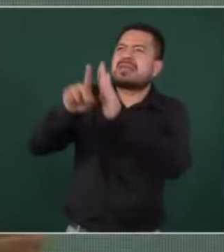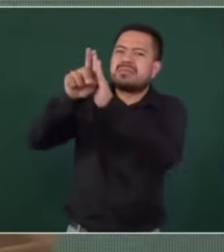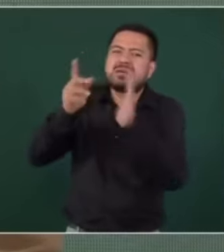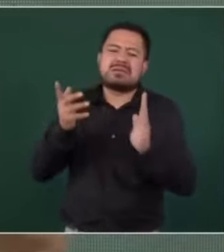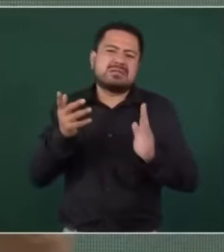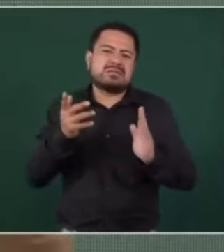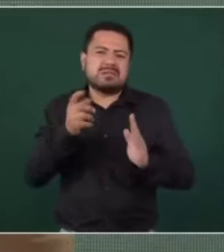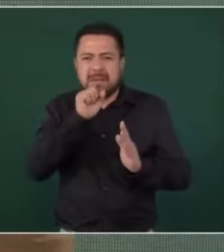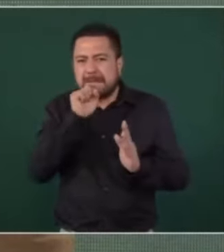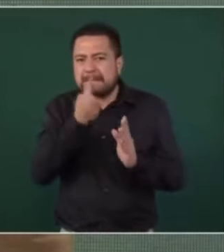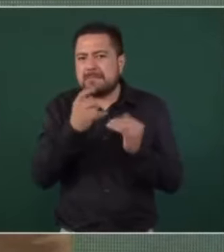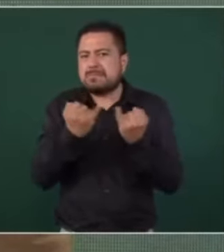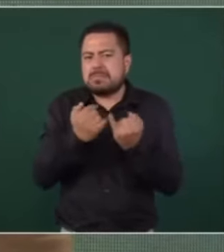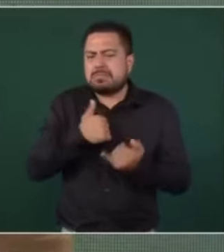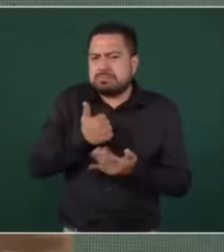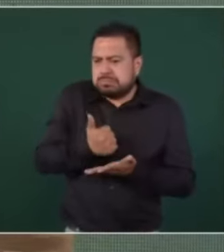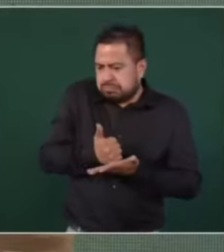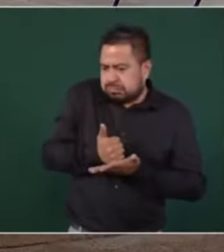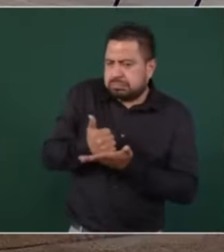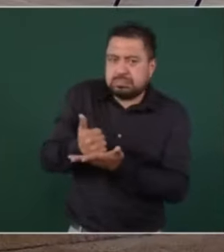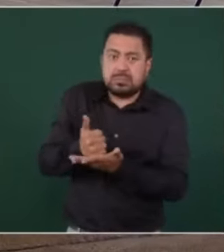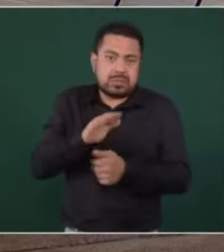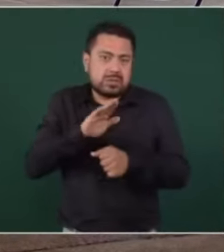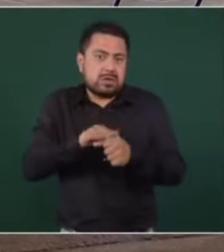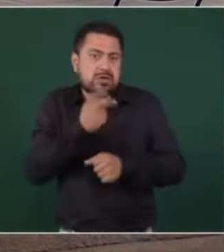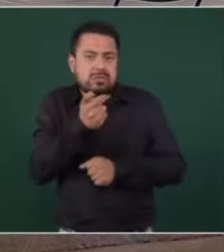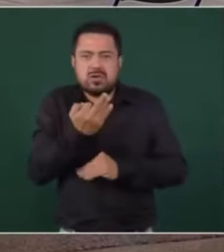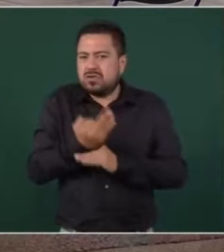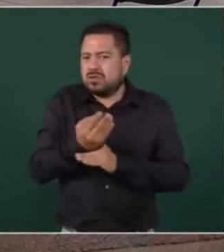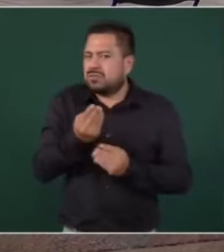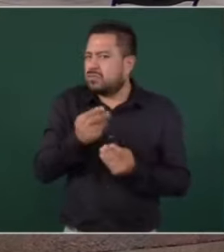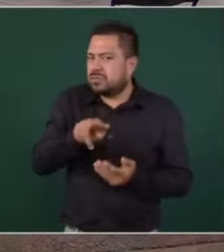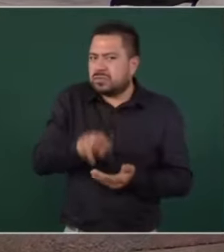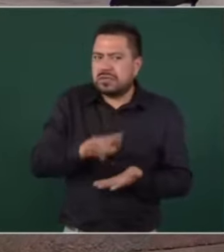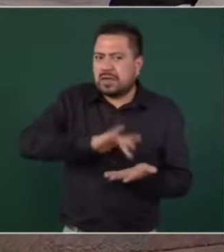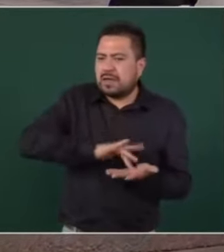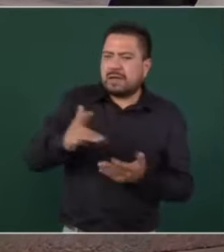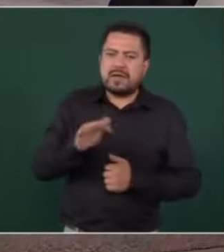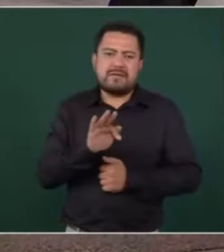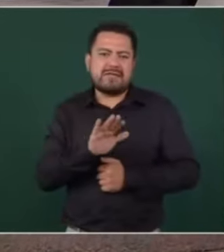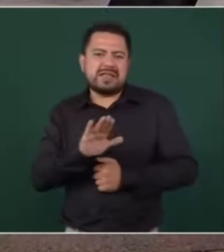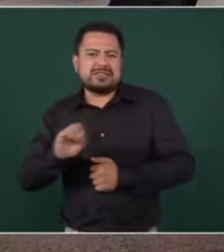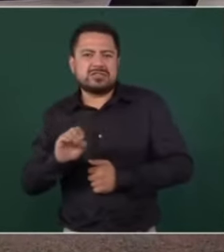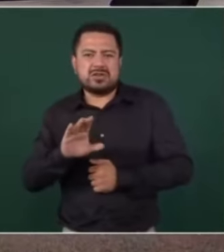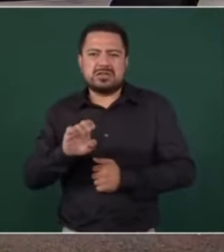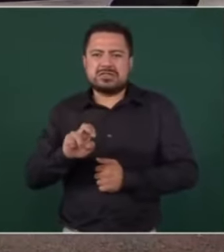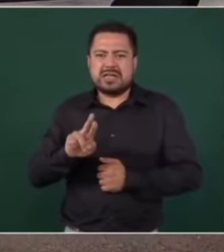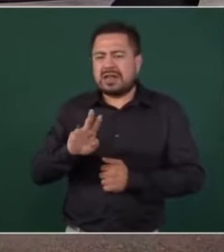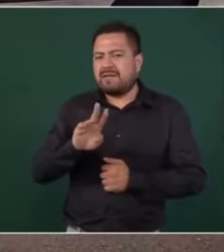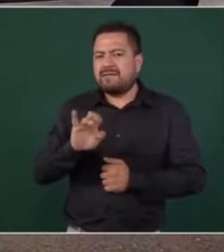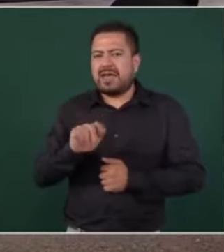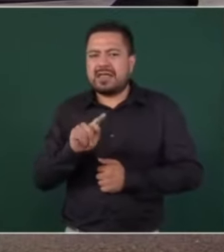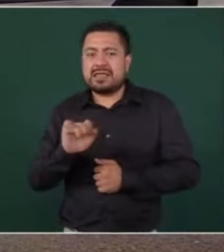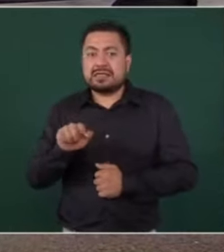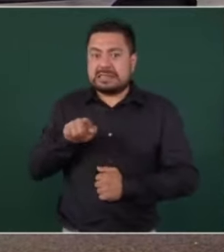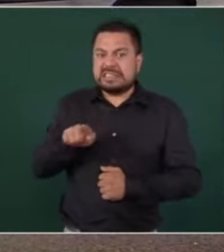también ayudando. Por eso le agradecemos mucho a Francisco Cervantes, que es el